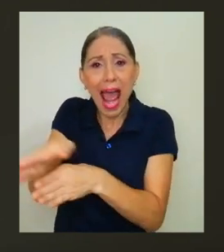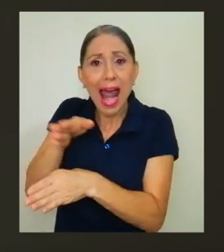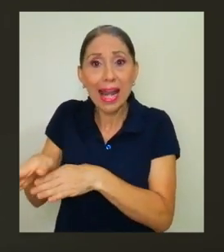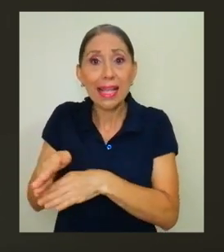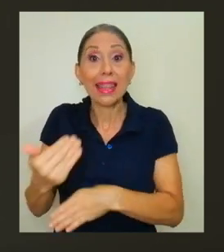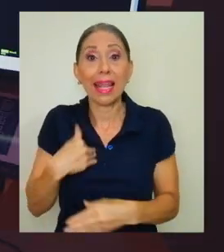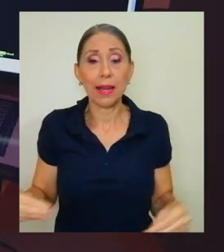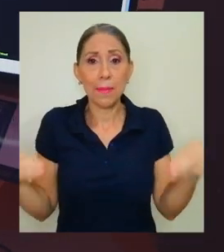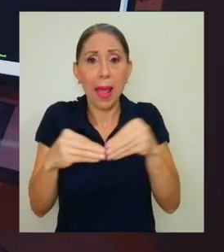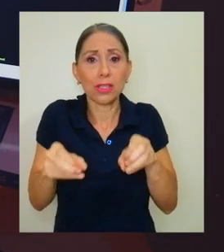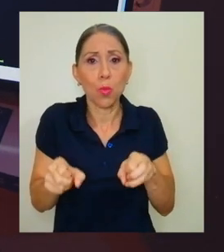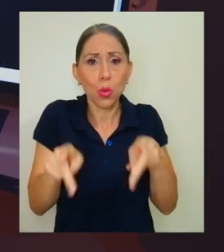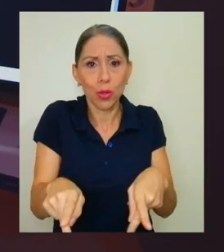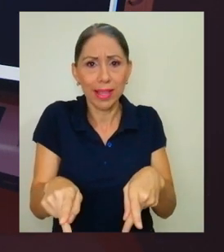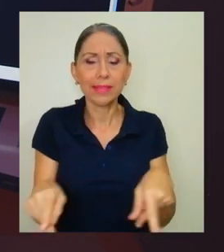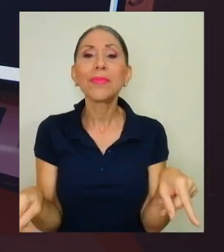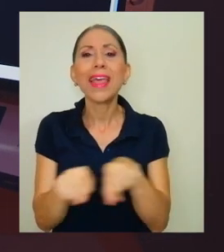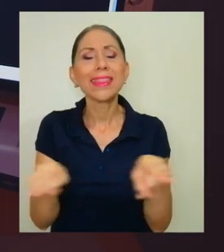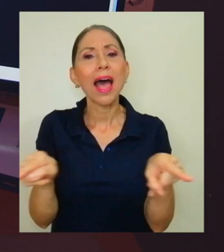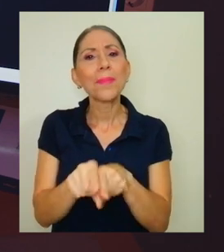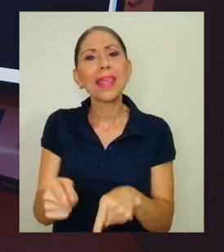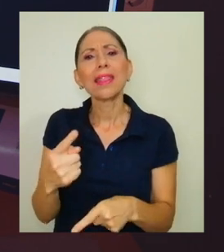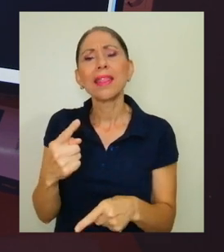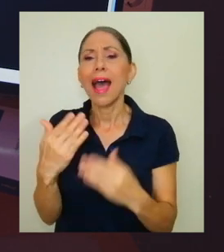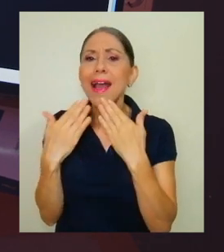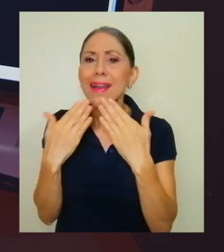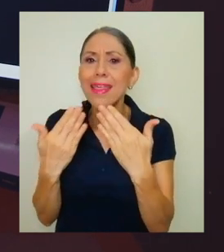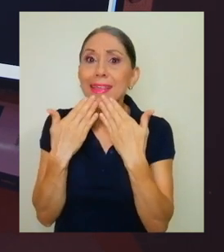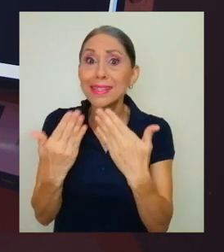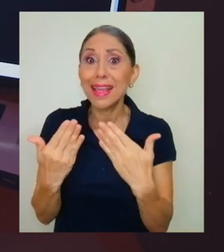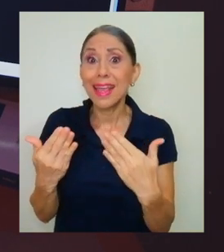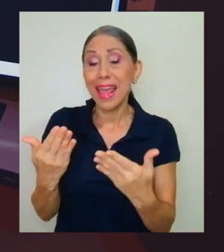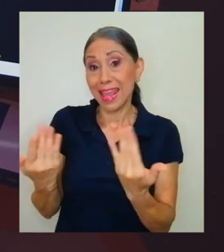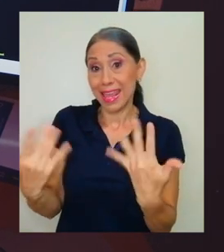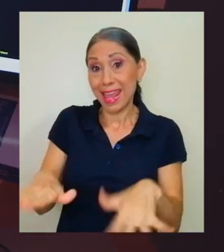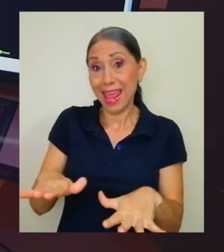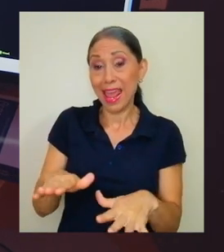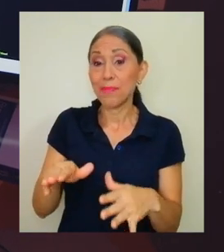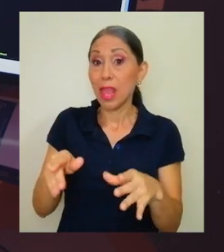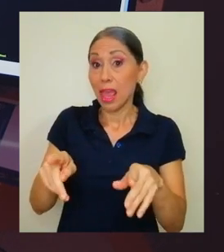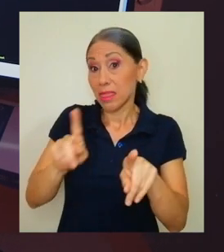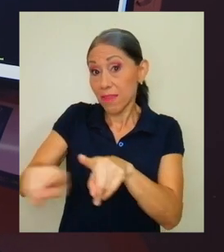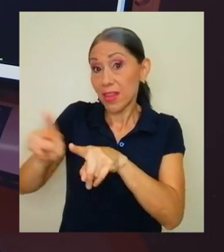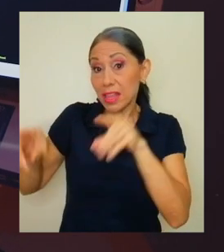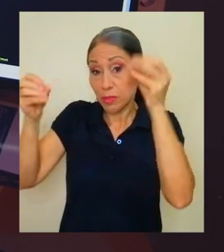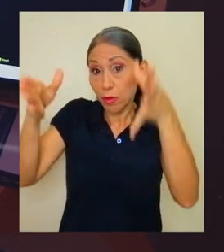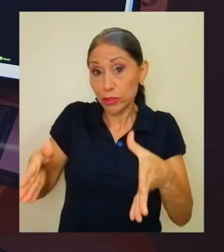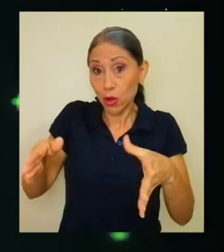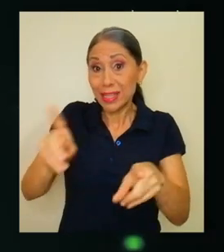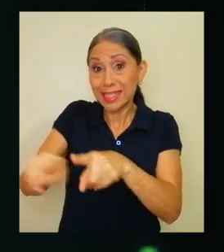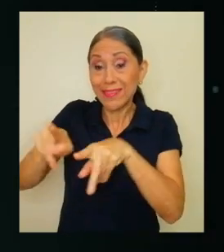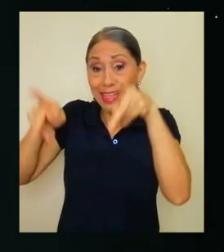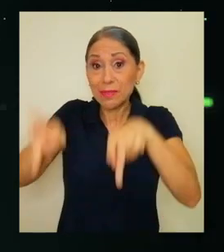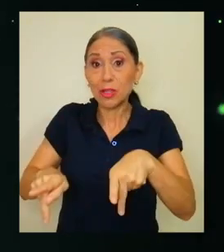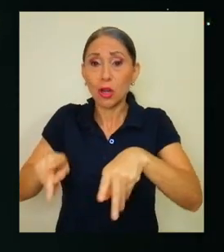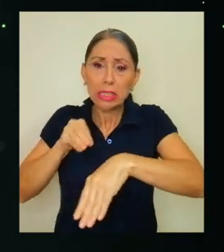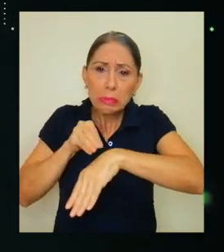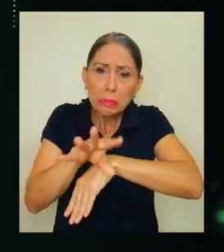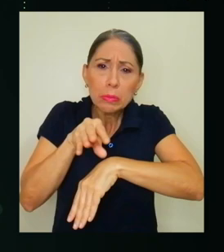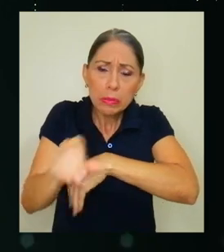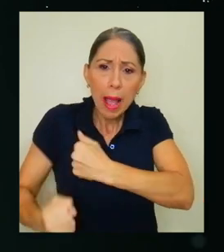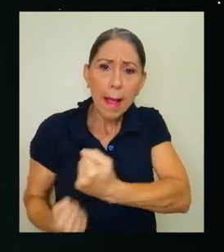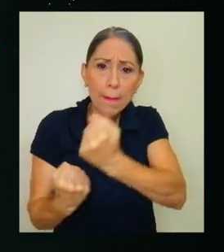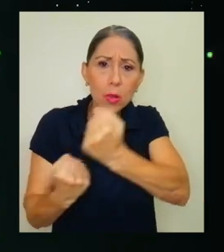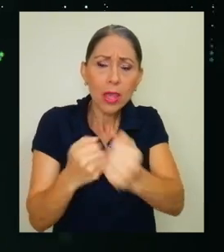oportunidades. A la vez, señalan y agradecen el apoyo y asesoría que han recibido por parte de mentores y profesores quienes han creído en ellos